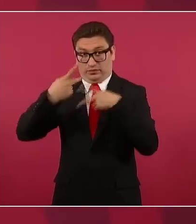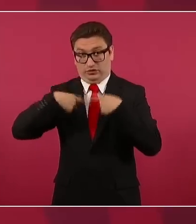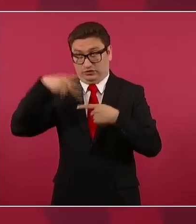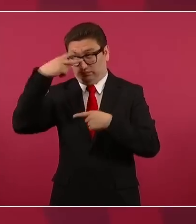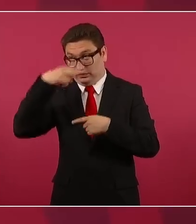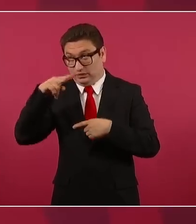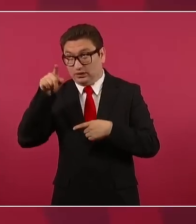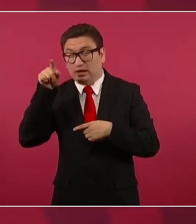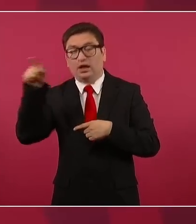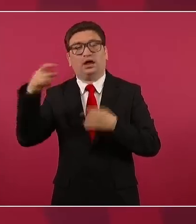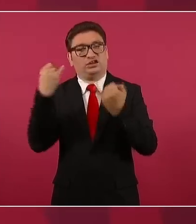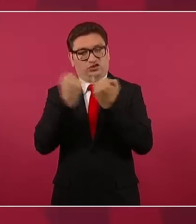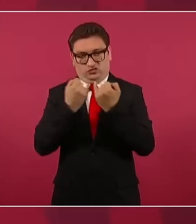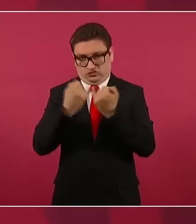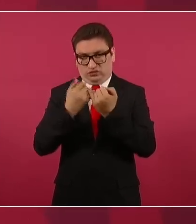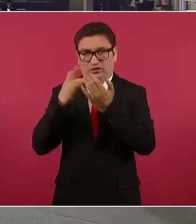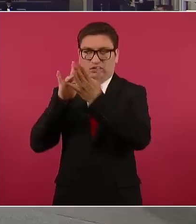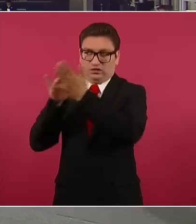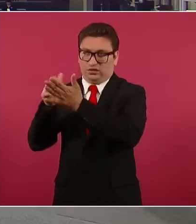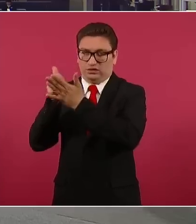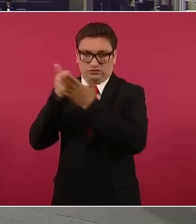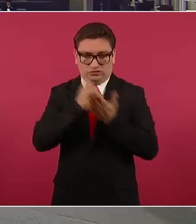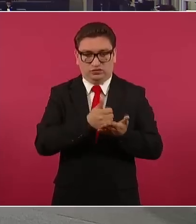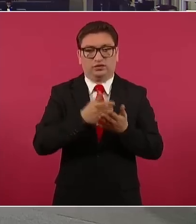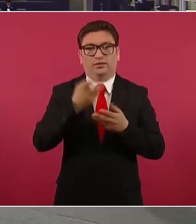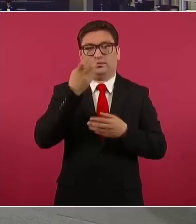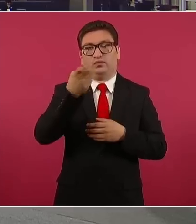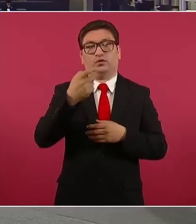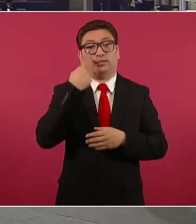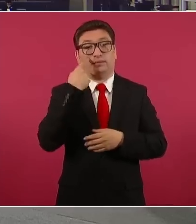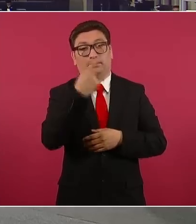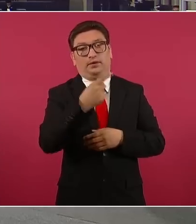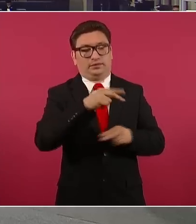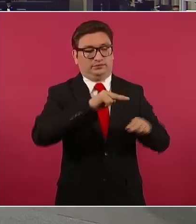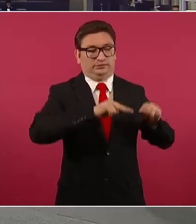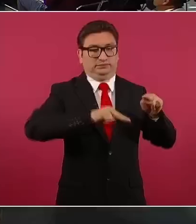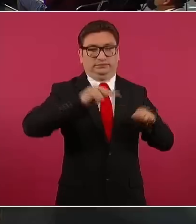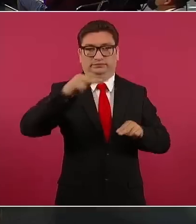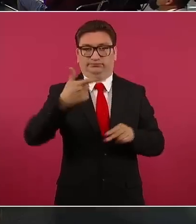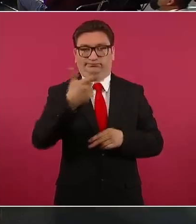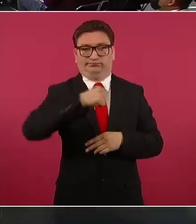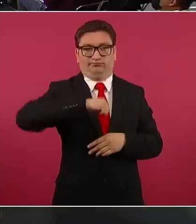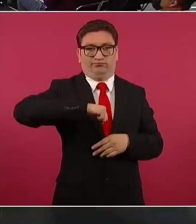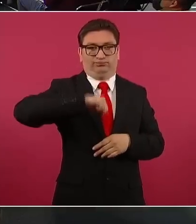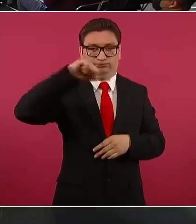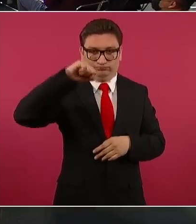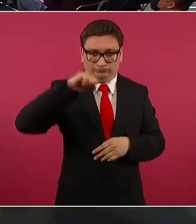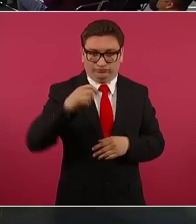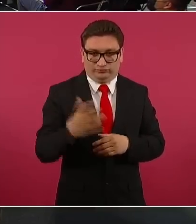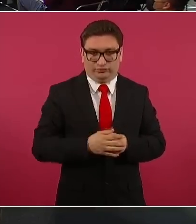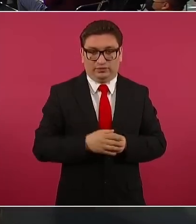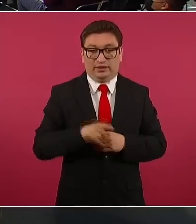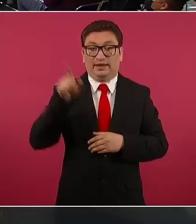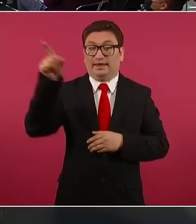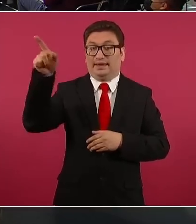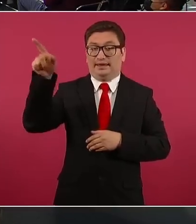vamos a esperarnos. Entonces, miren la inflación en Brasil,